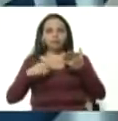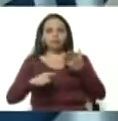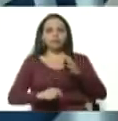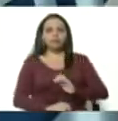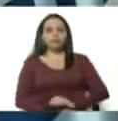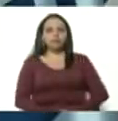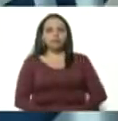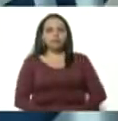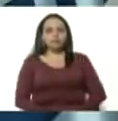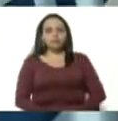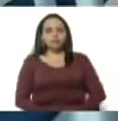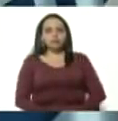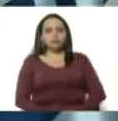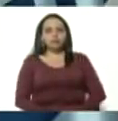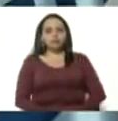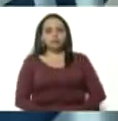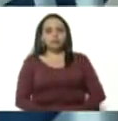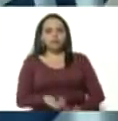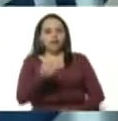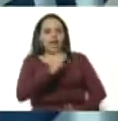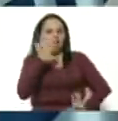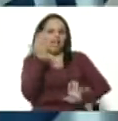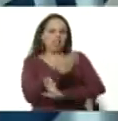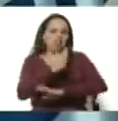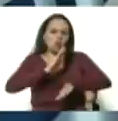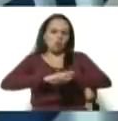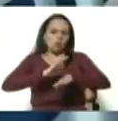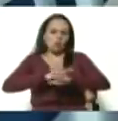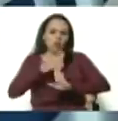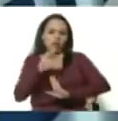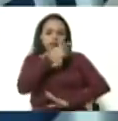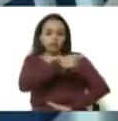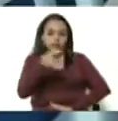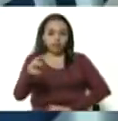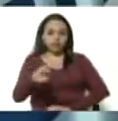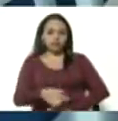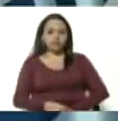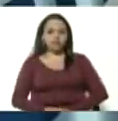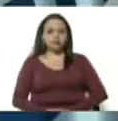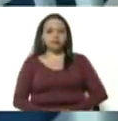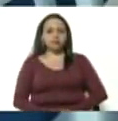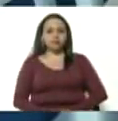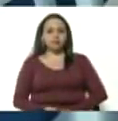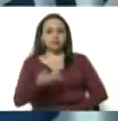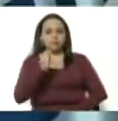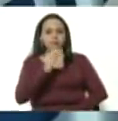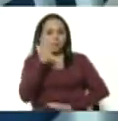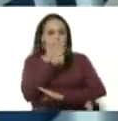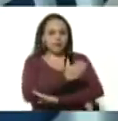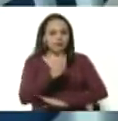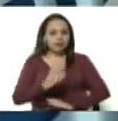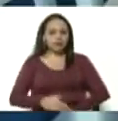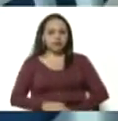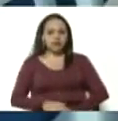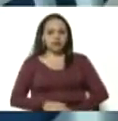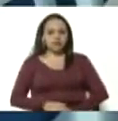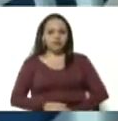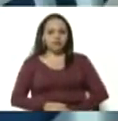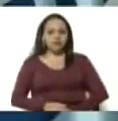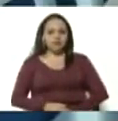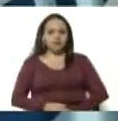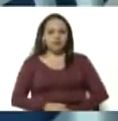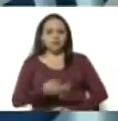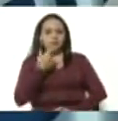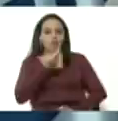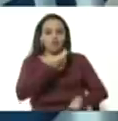Delitos a imputar a estos ciudadanos han sido imputados por los delitos de tráfico ilegal